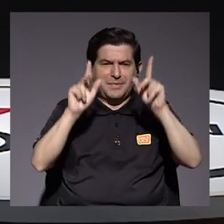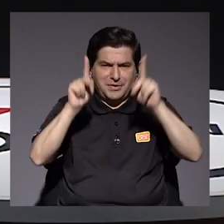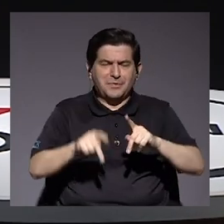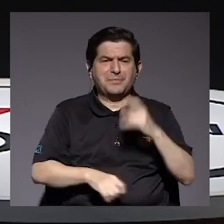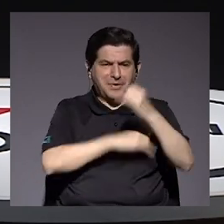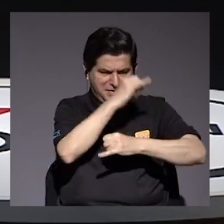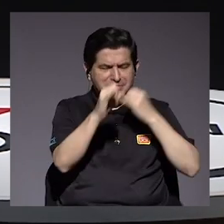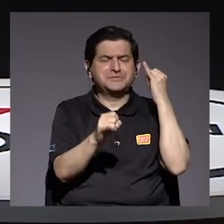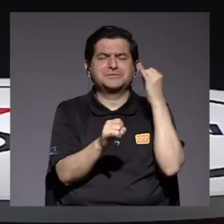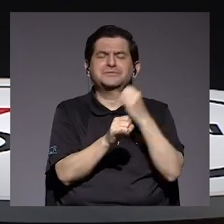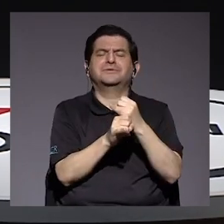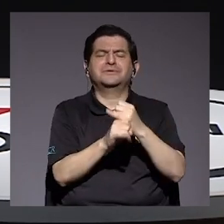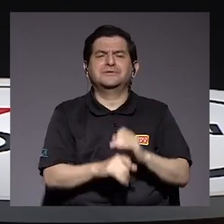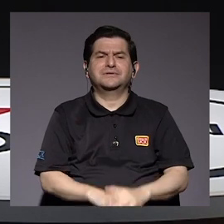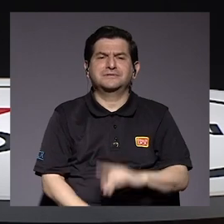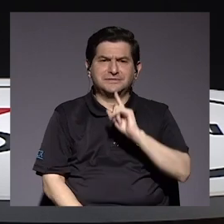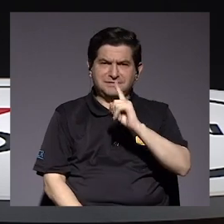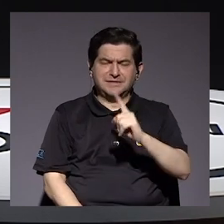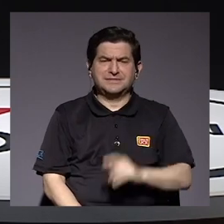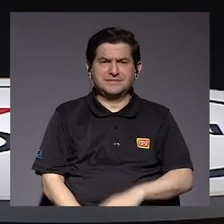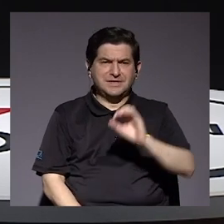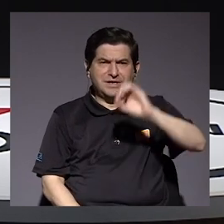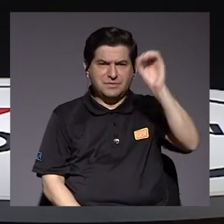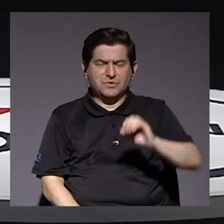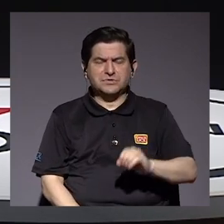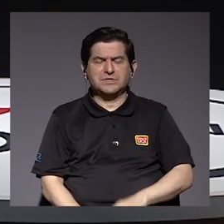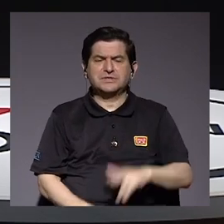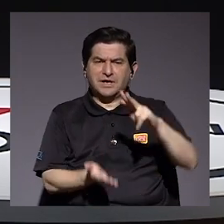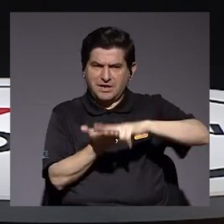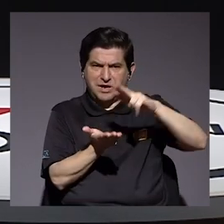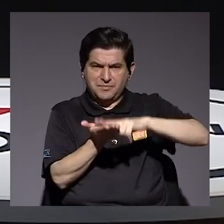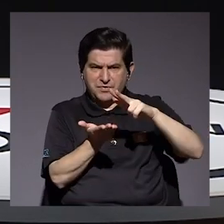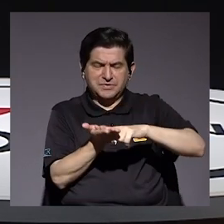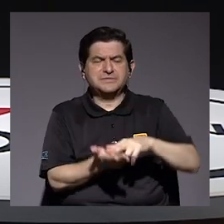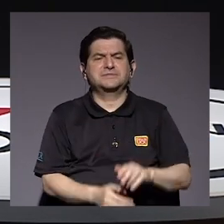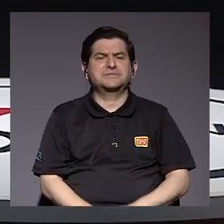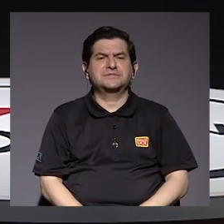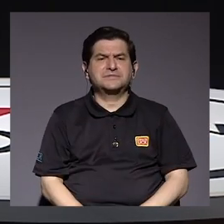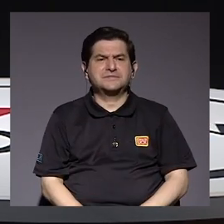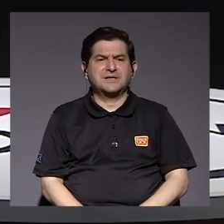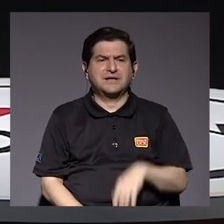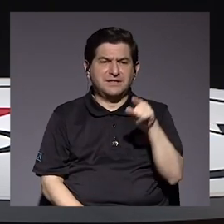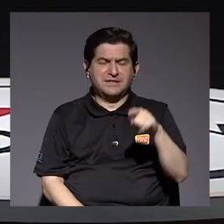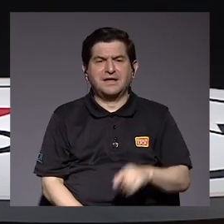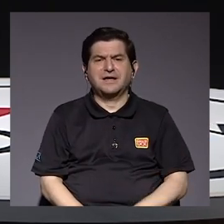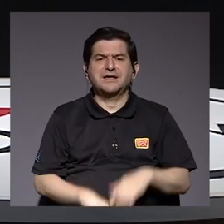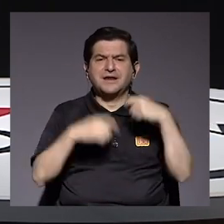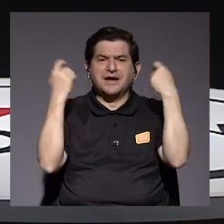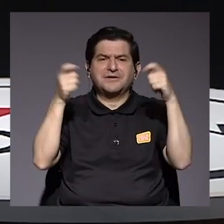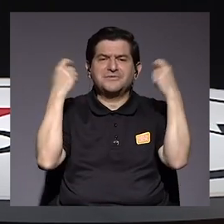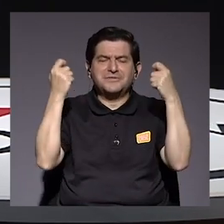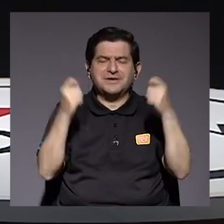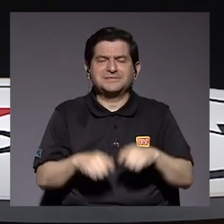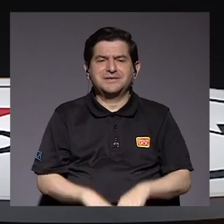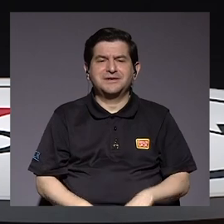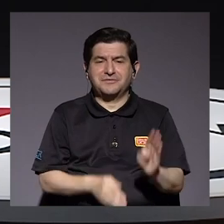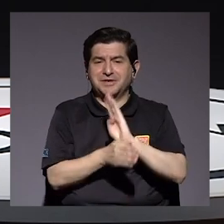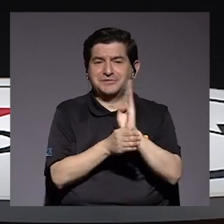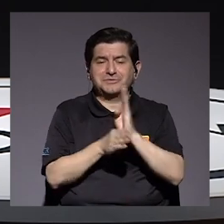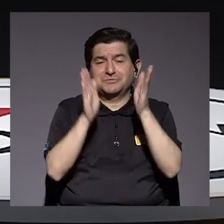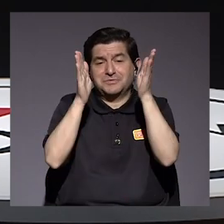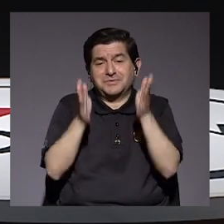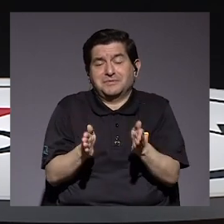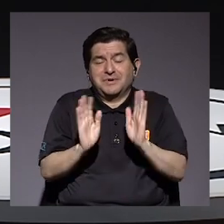Pero voces autorizadas internacionales hablan de que la tasa de usura aprobada fue básicamente una celebración de banqueros.